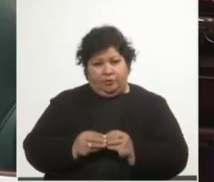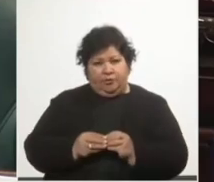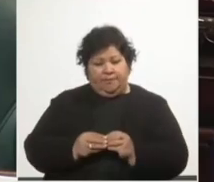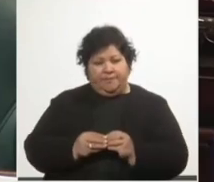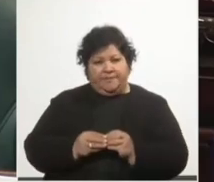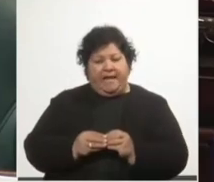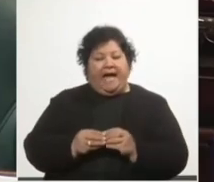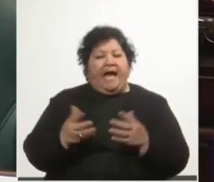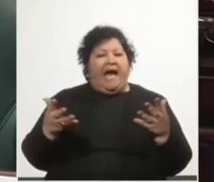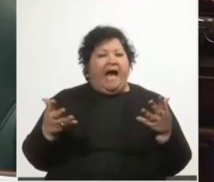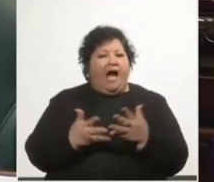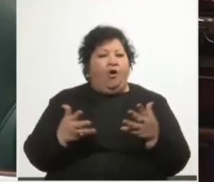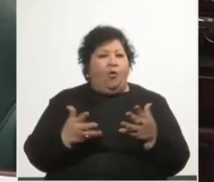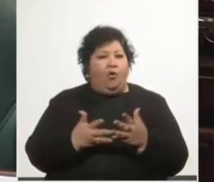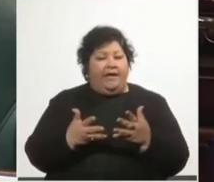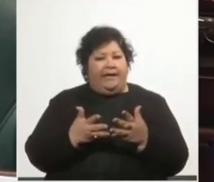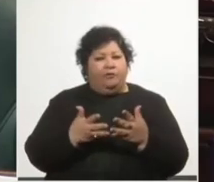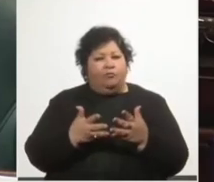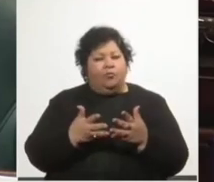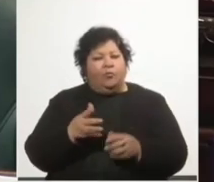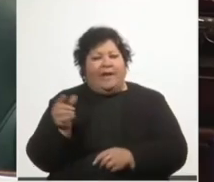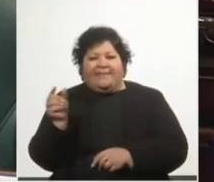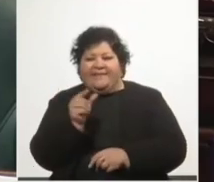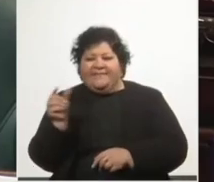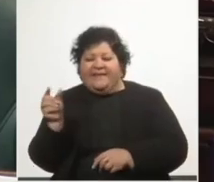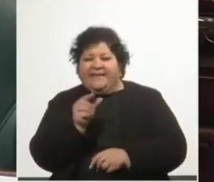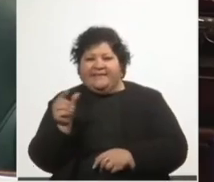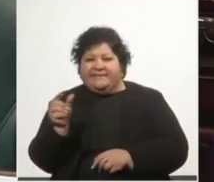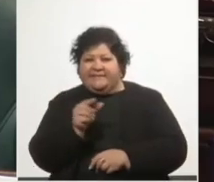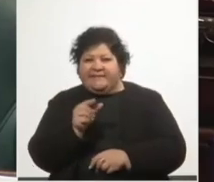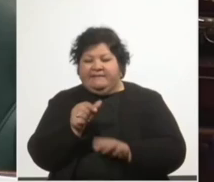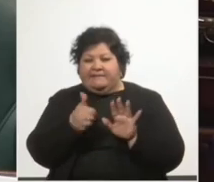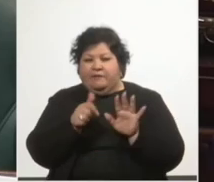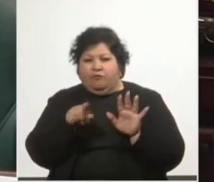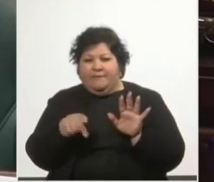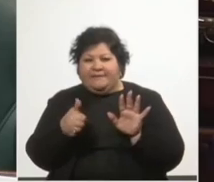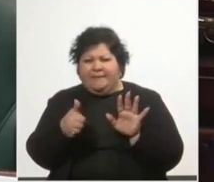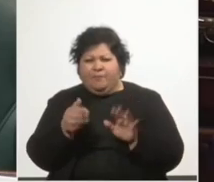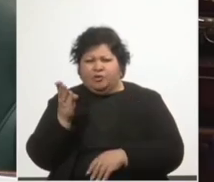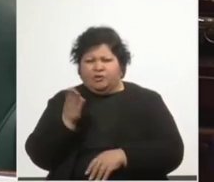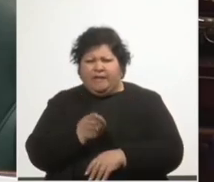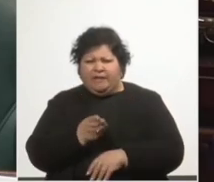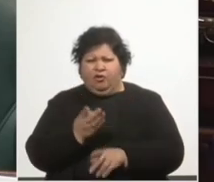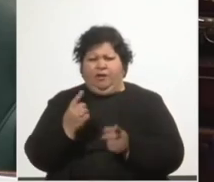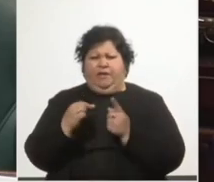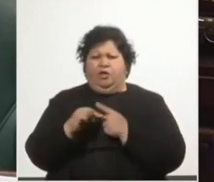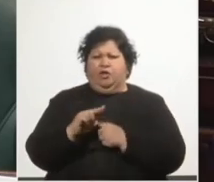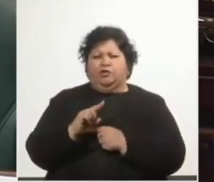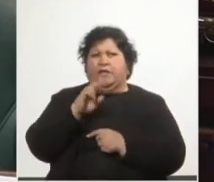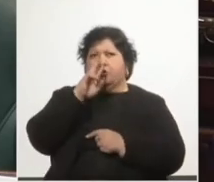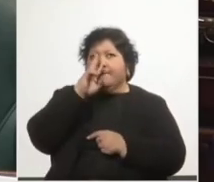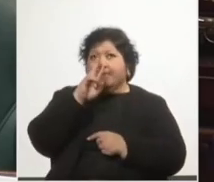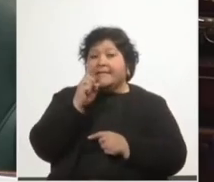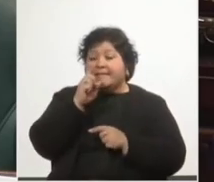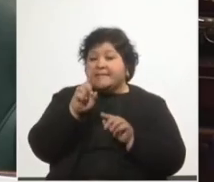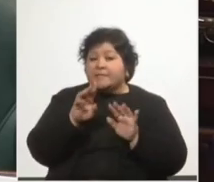ahora una brecha positiva de 0.6%. O sea que parece que en 2019